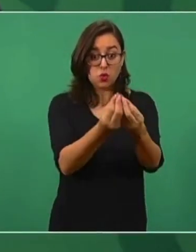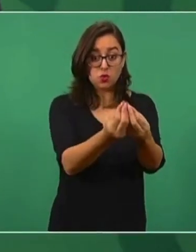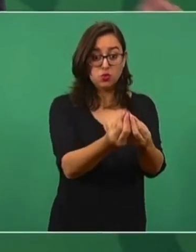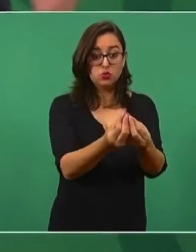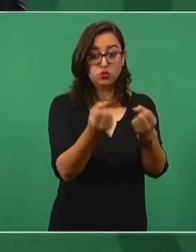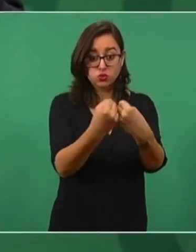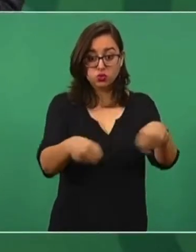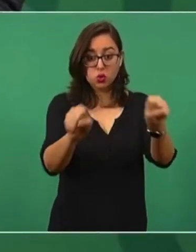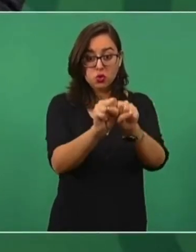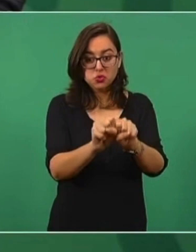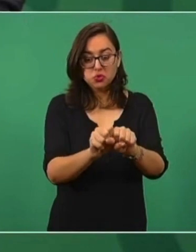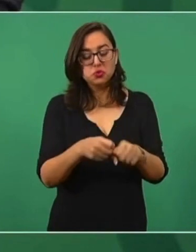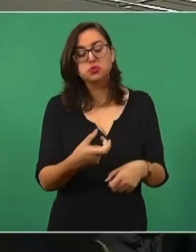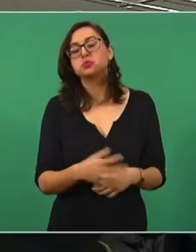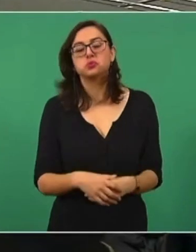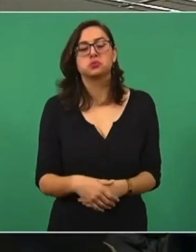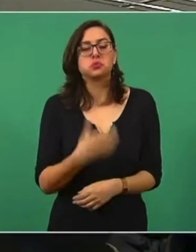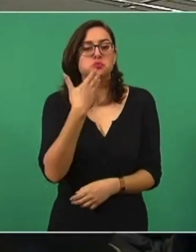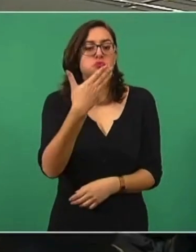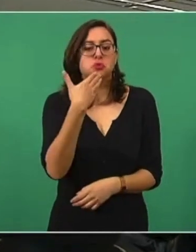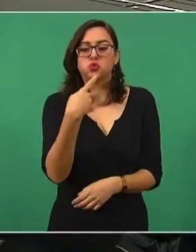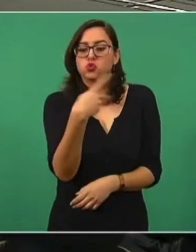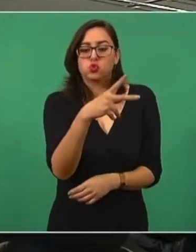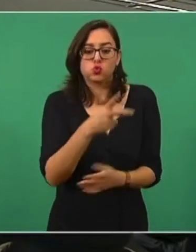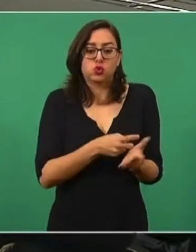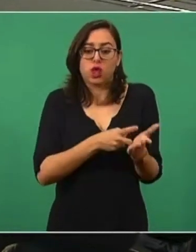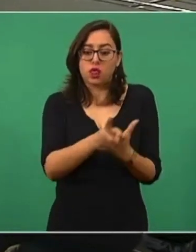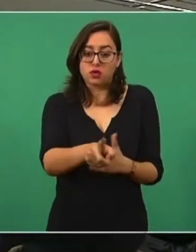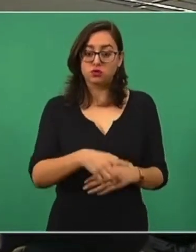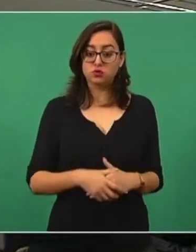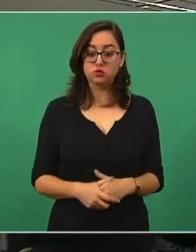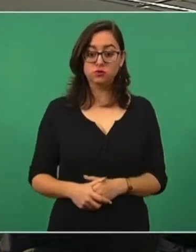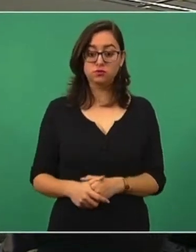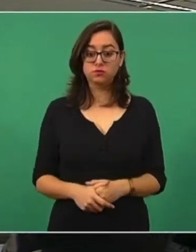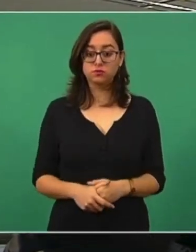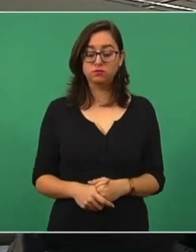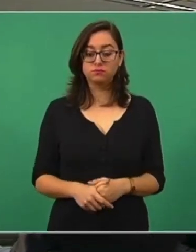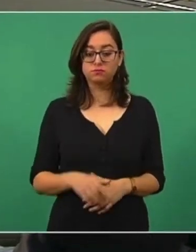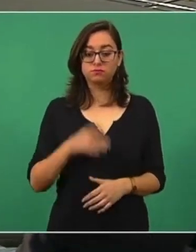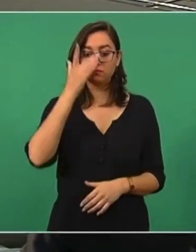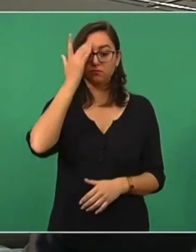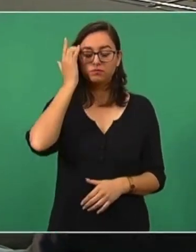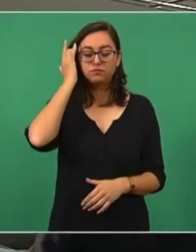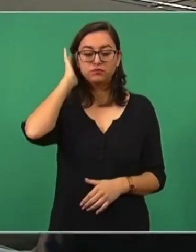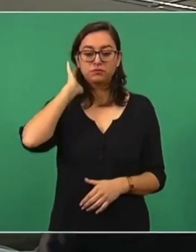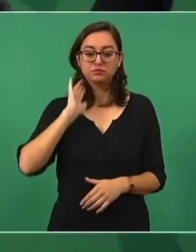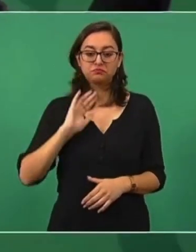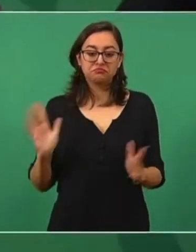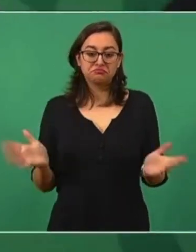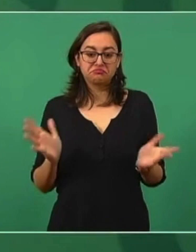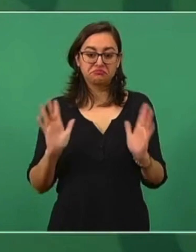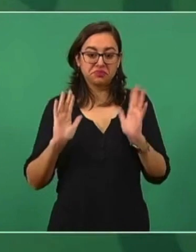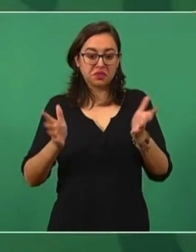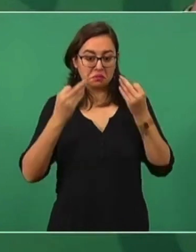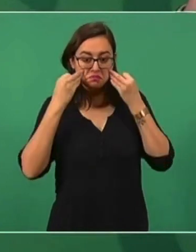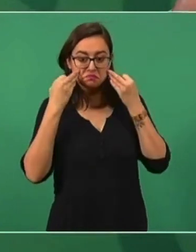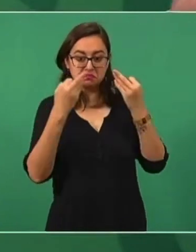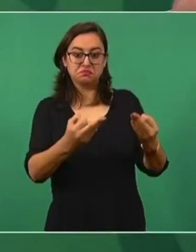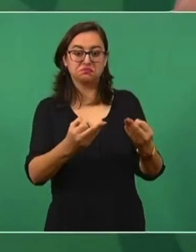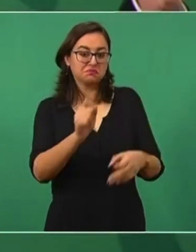antes, pues sí, mucha gente pensaba que eran distintos